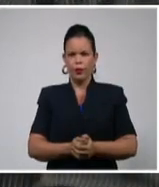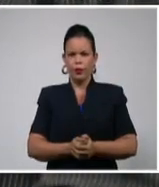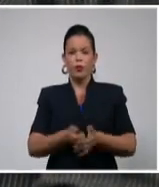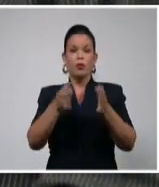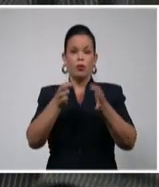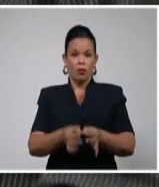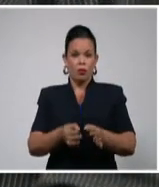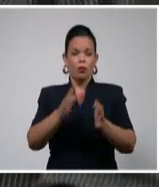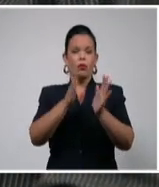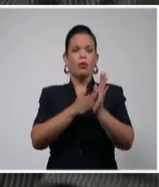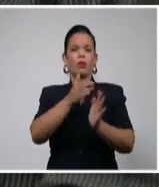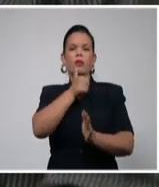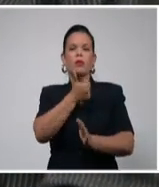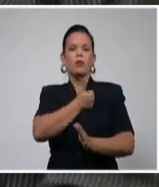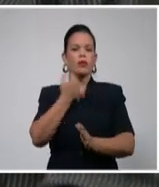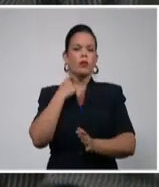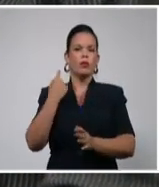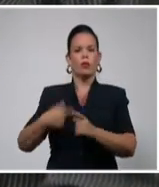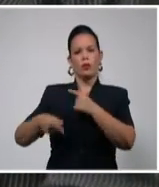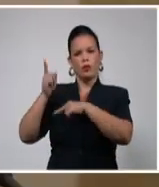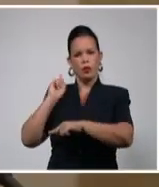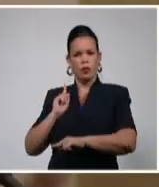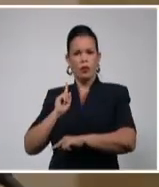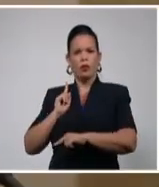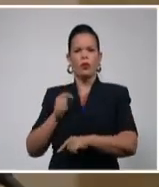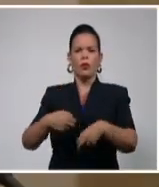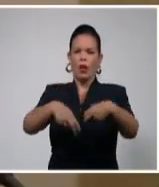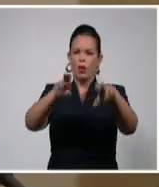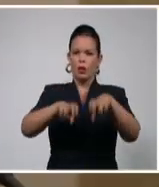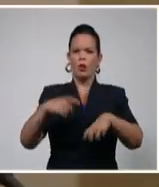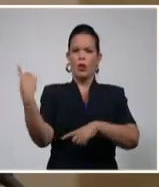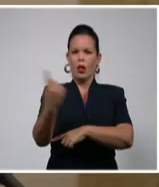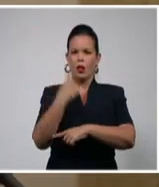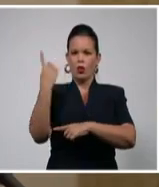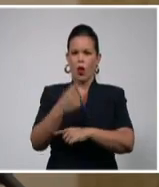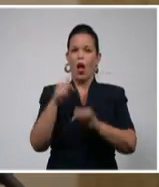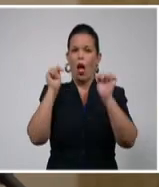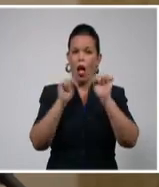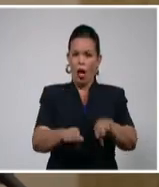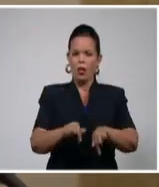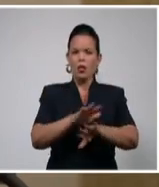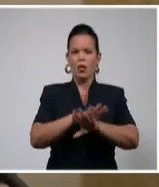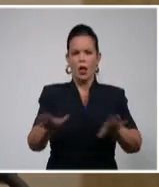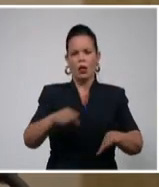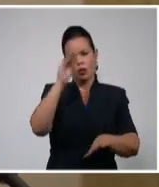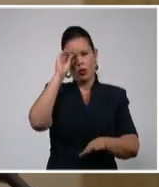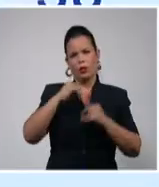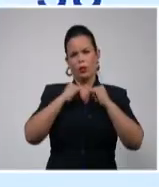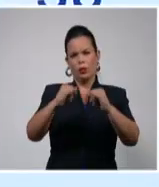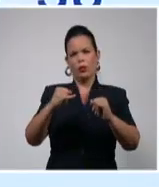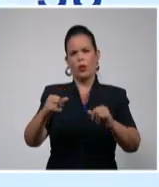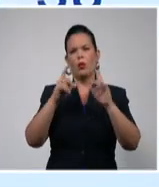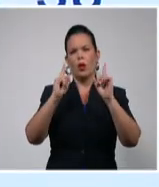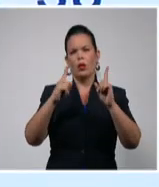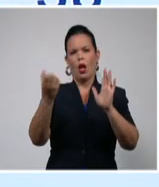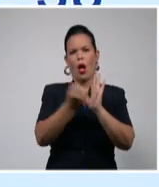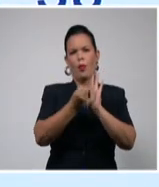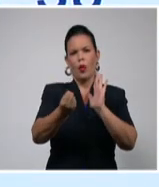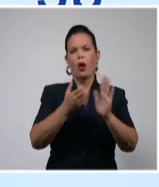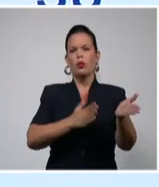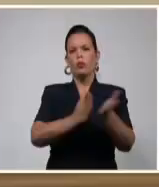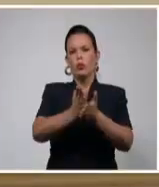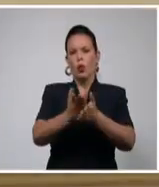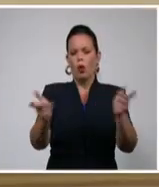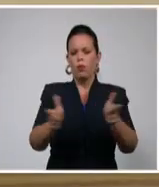diciembre del pasado año de la Asamblea Nacional del Poder Popular la política está aprobada y la Comisión ampliará el proceso de estudios y de